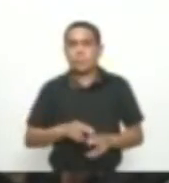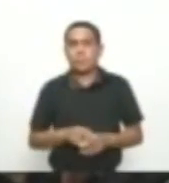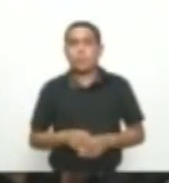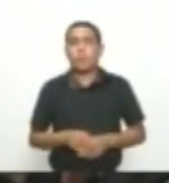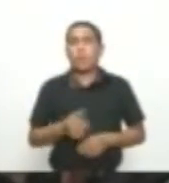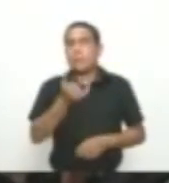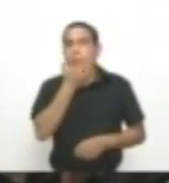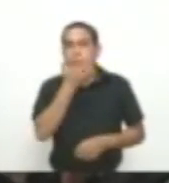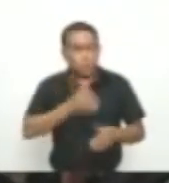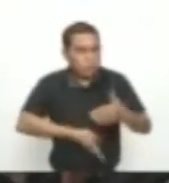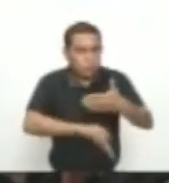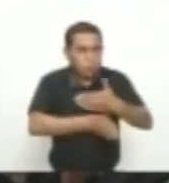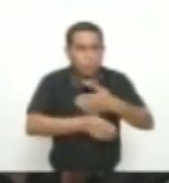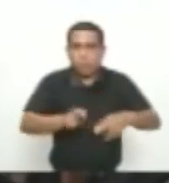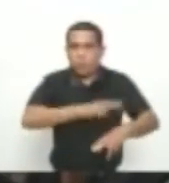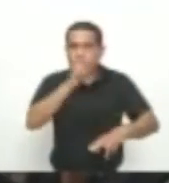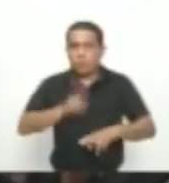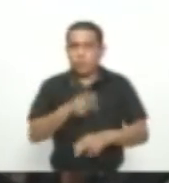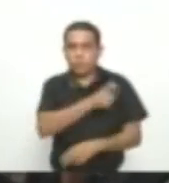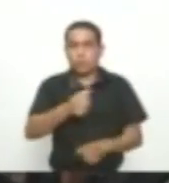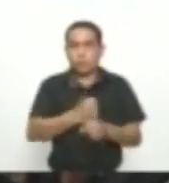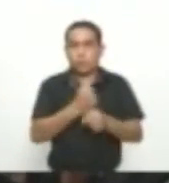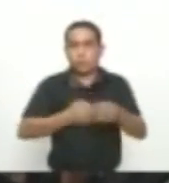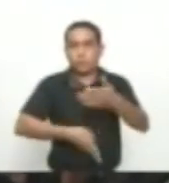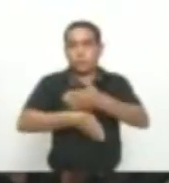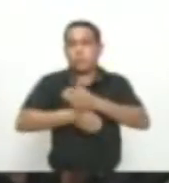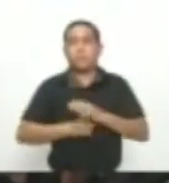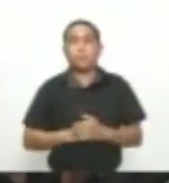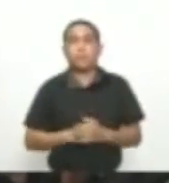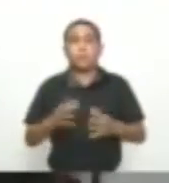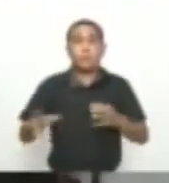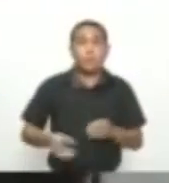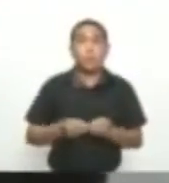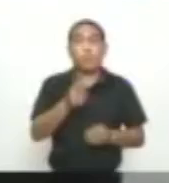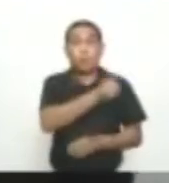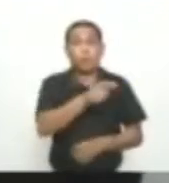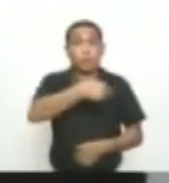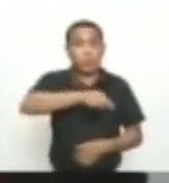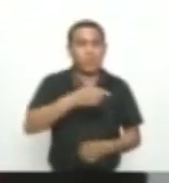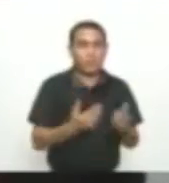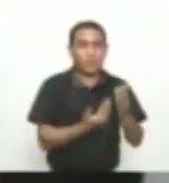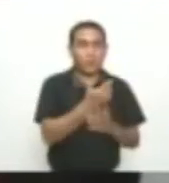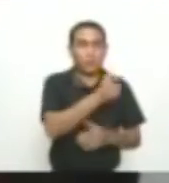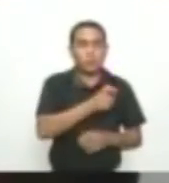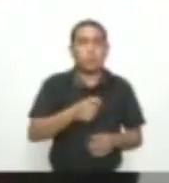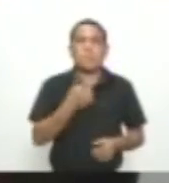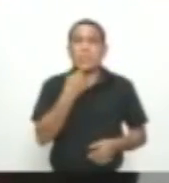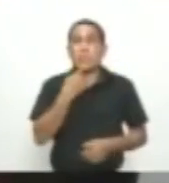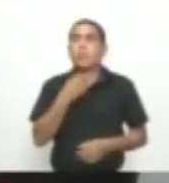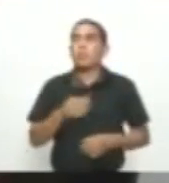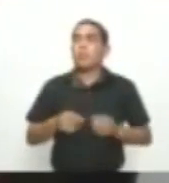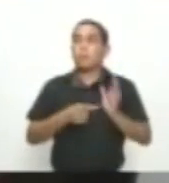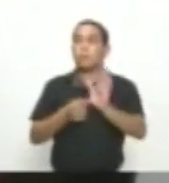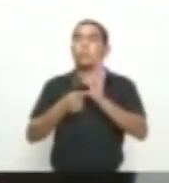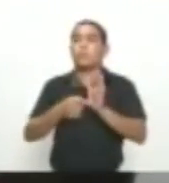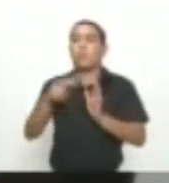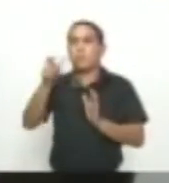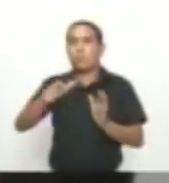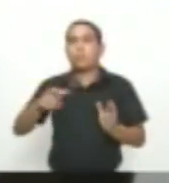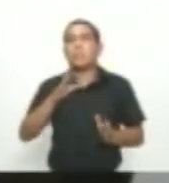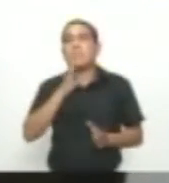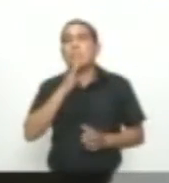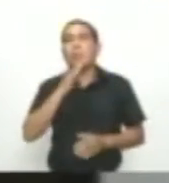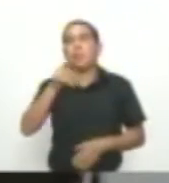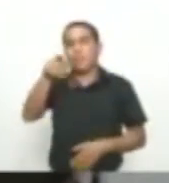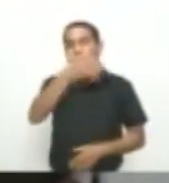mensaje Sino de continuidad Mientras tanto El movimiento Significativo De Ciudadanos Primero la gente Prepara una terna Para presentarla A la presidente Juan Manuel